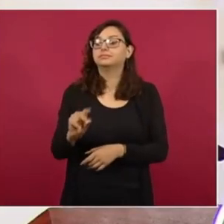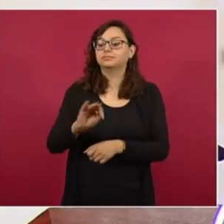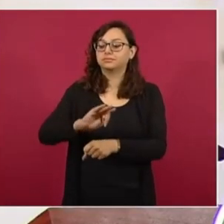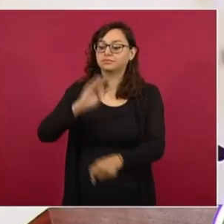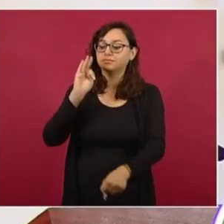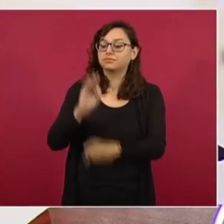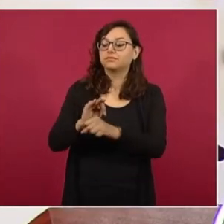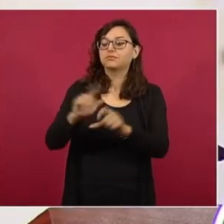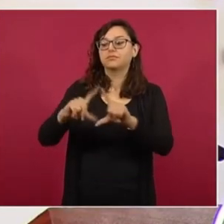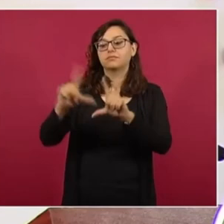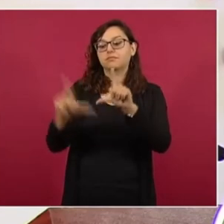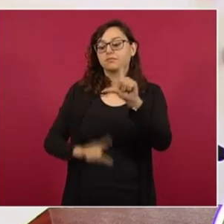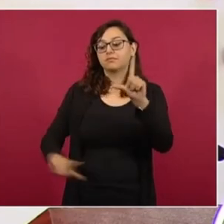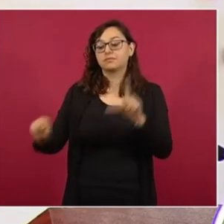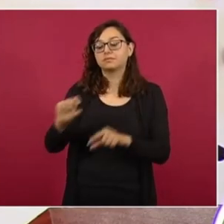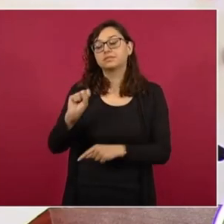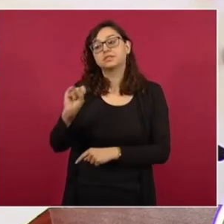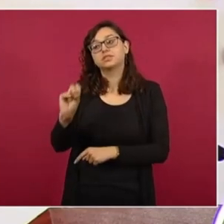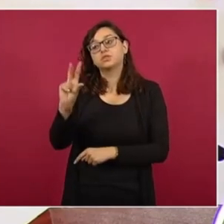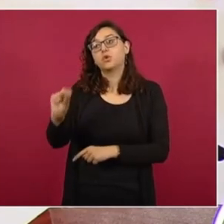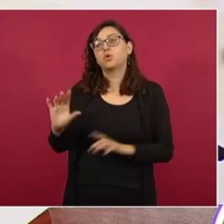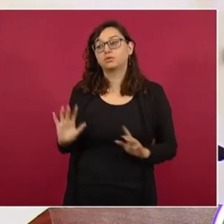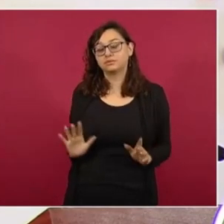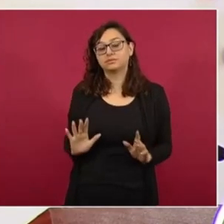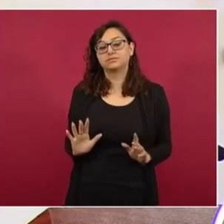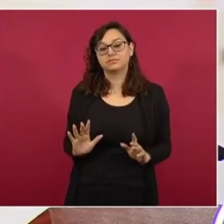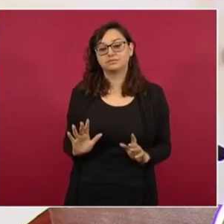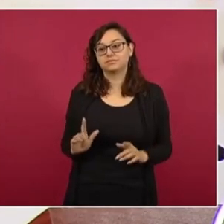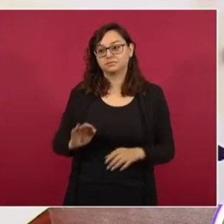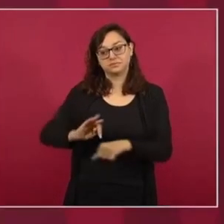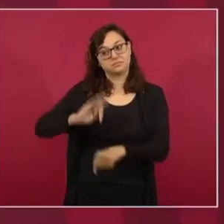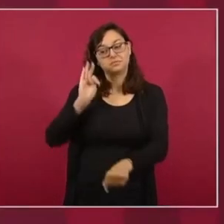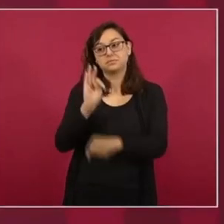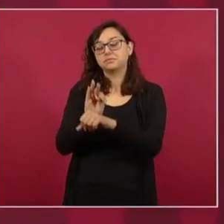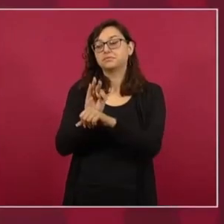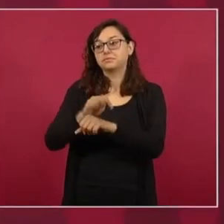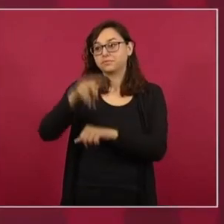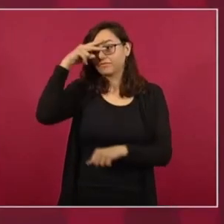favor del interés nacional y a favor de México.